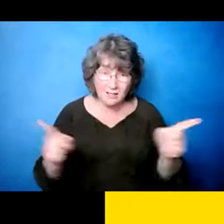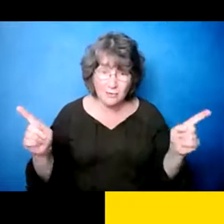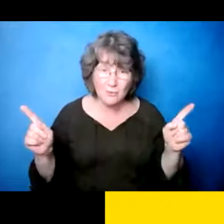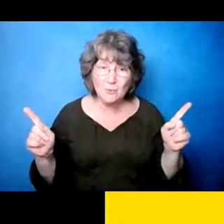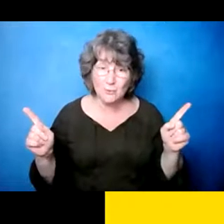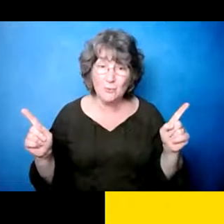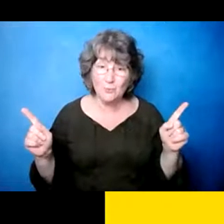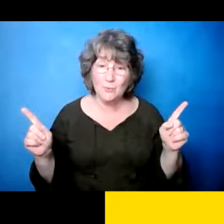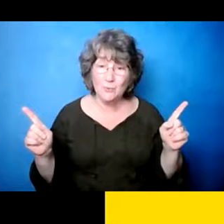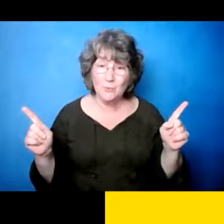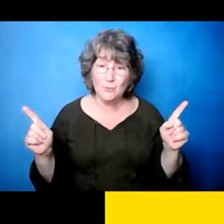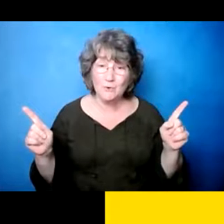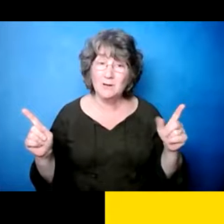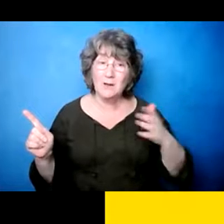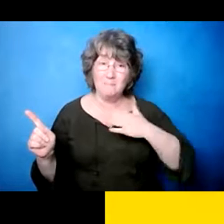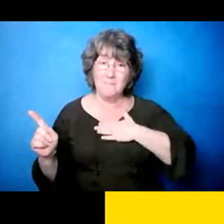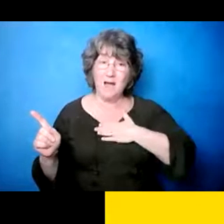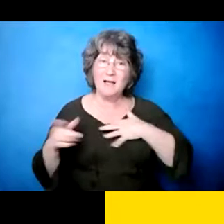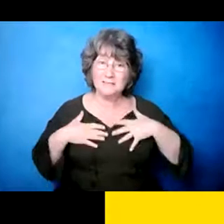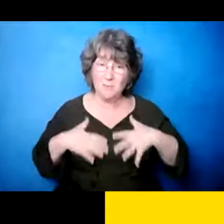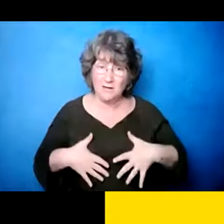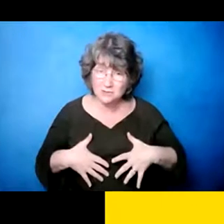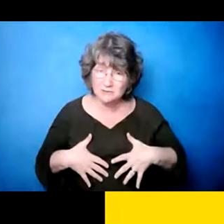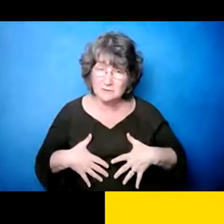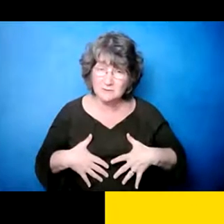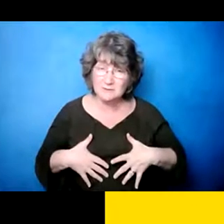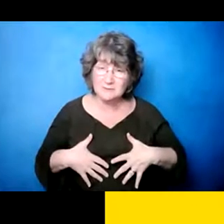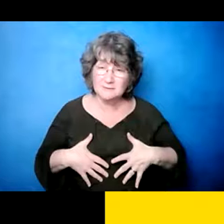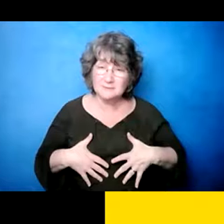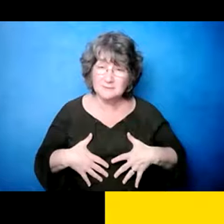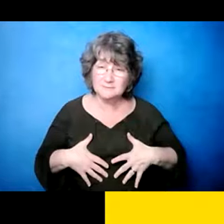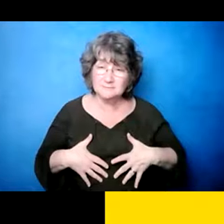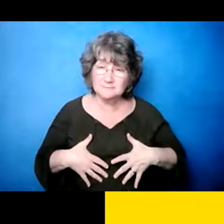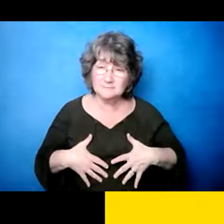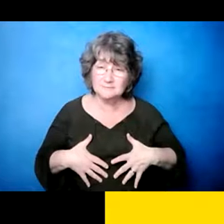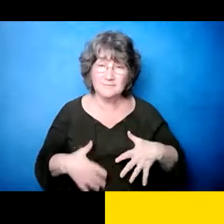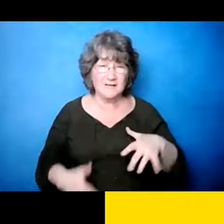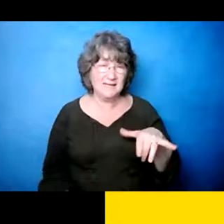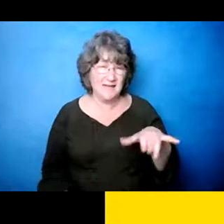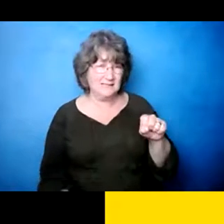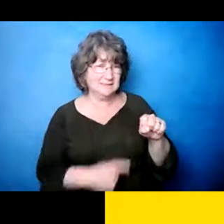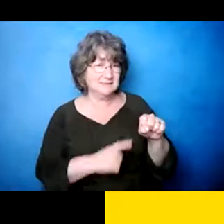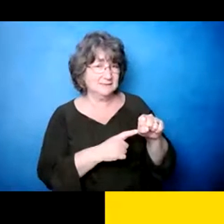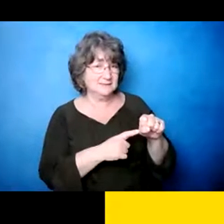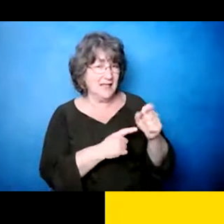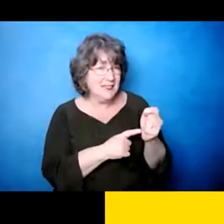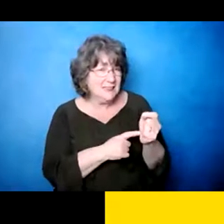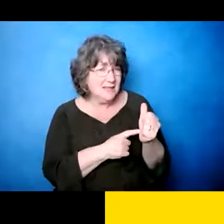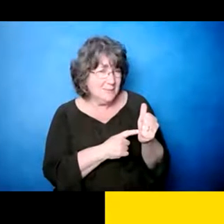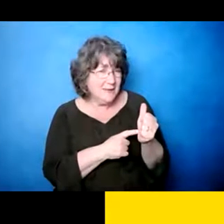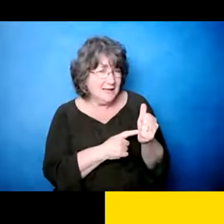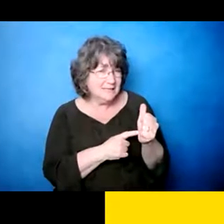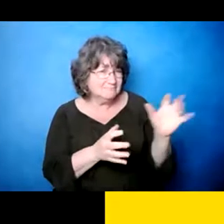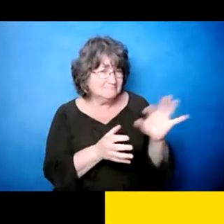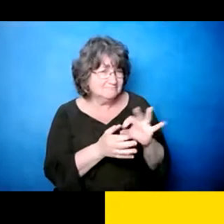que mi depresión, pero